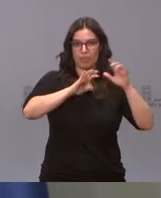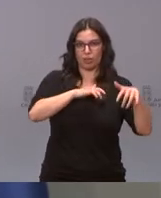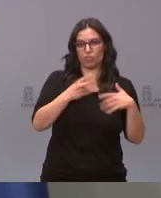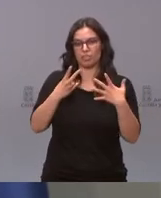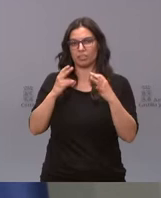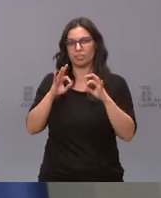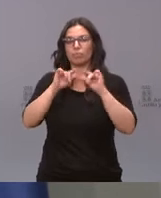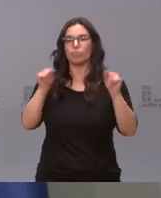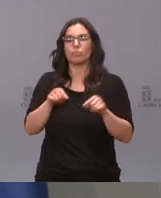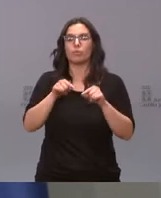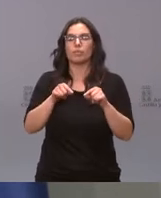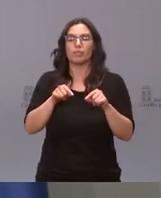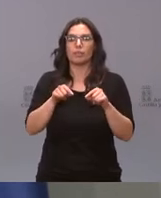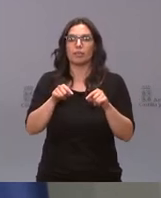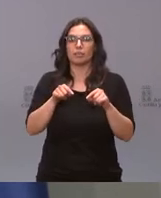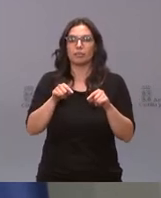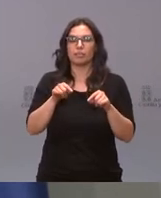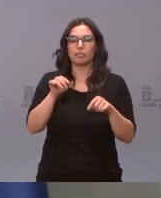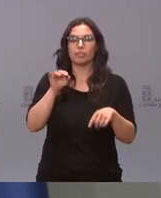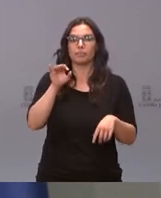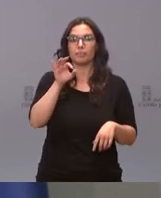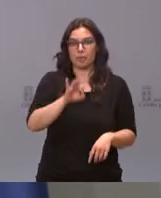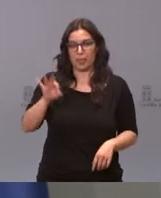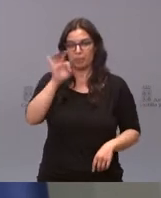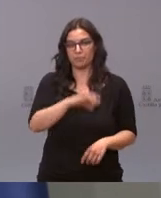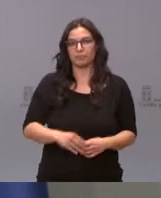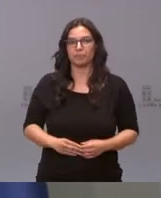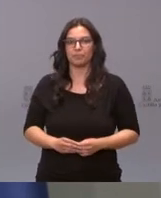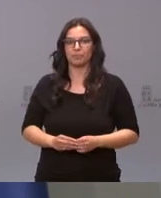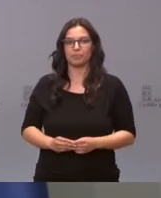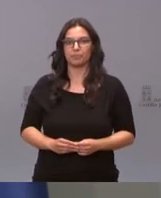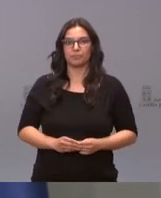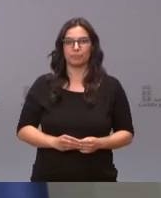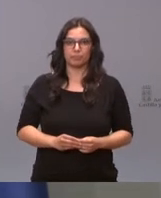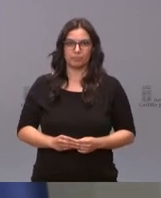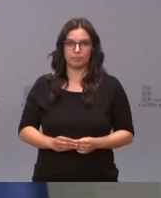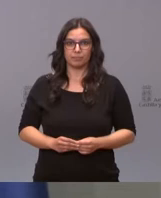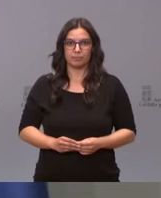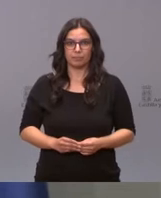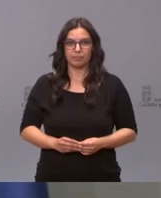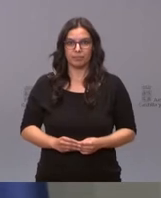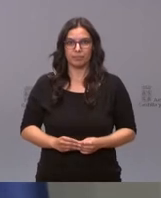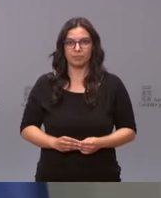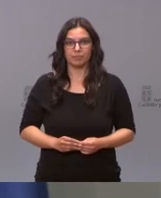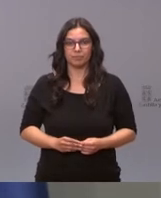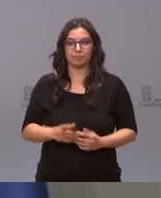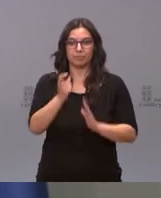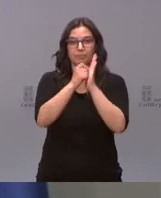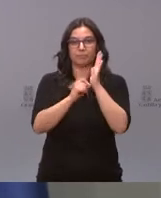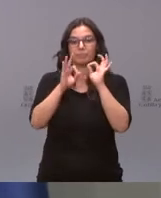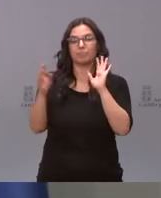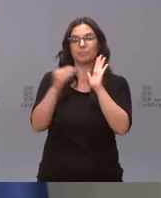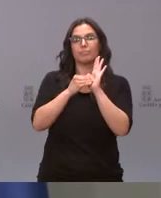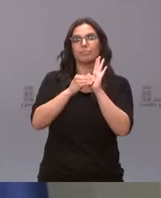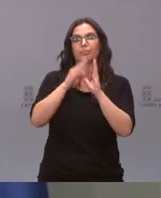7 de ellos en la provincia de Palencia. Se trata de medidas incluidas en el Plan de